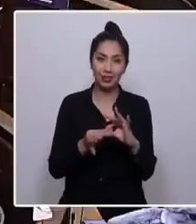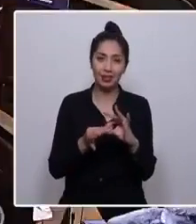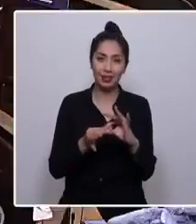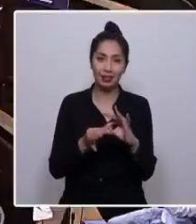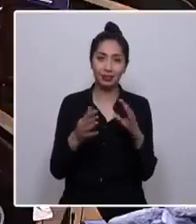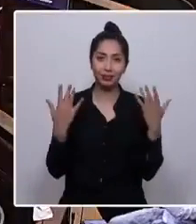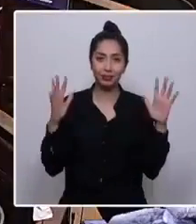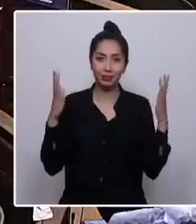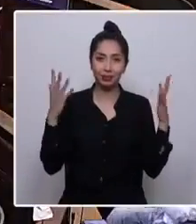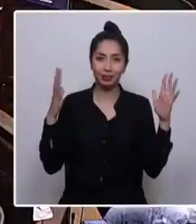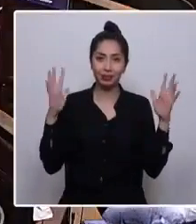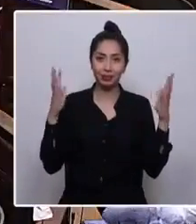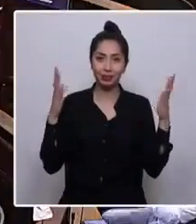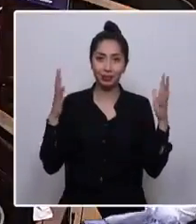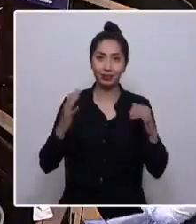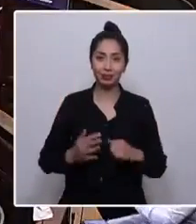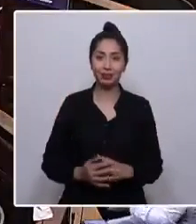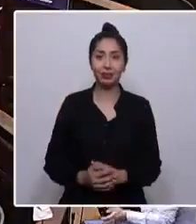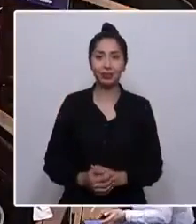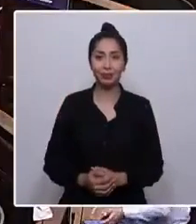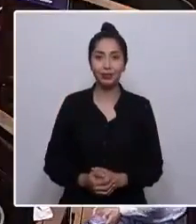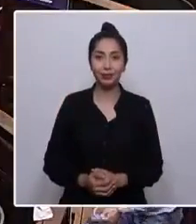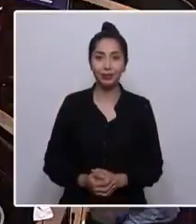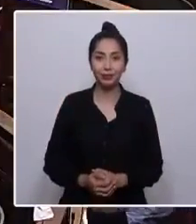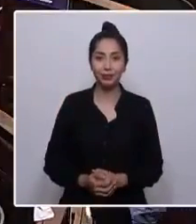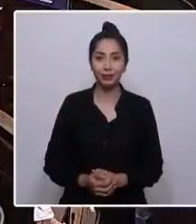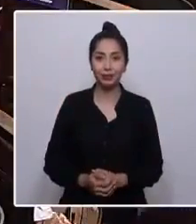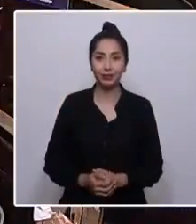Aplausos Aplausos Aplausos Aplausos